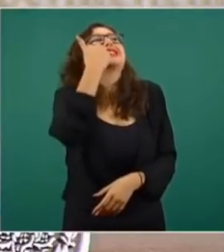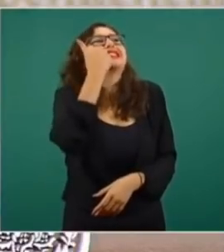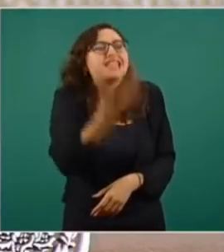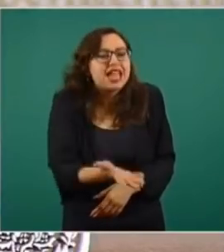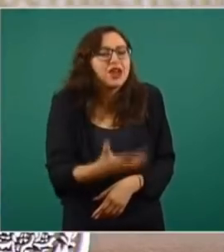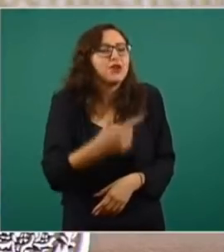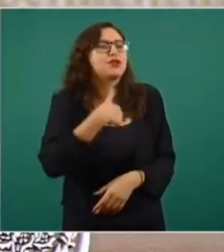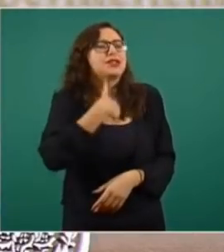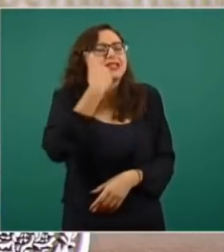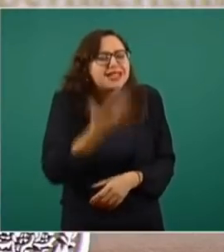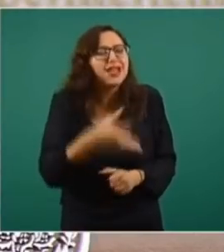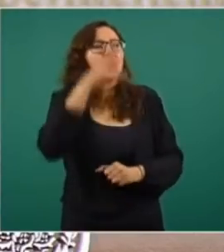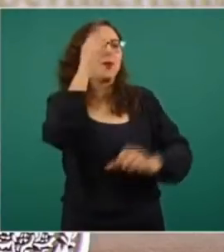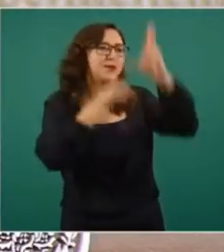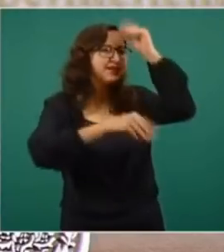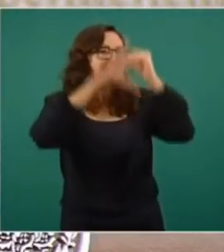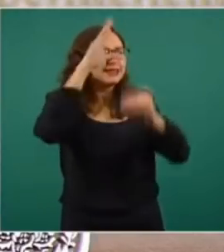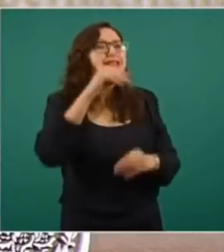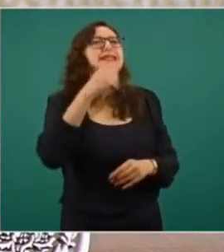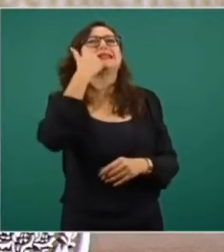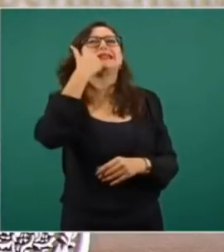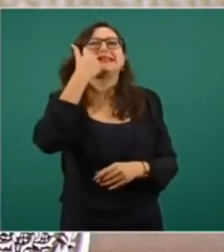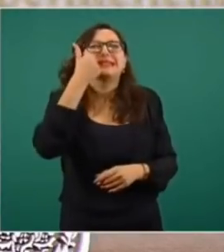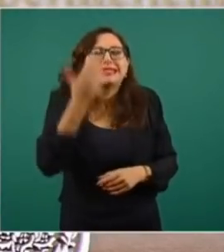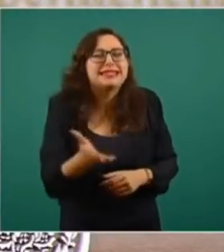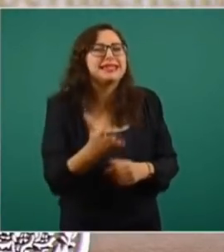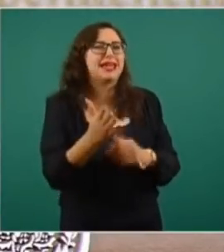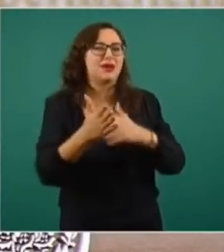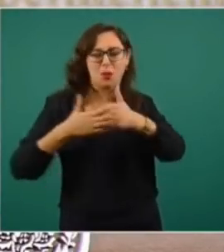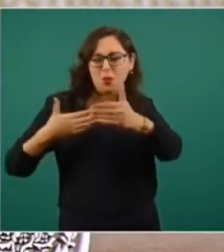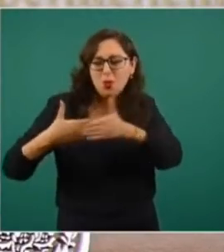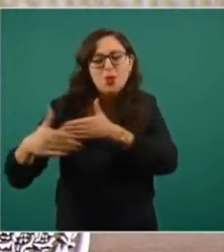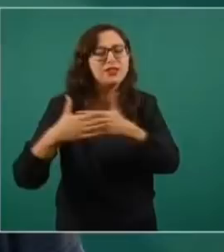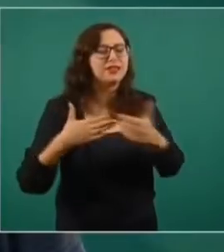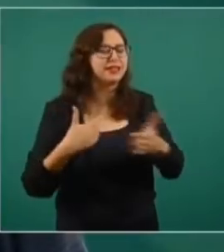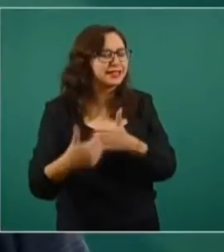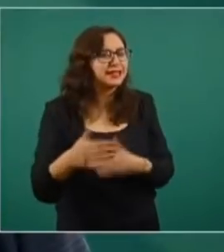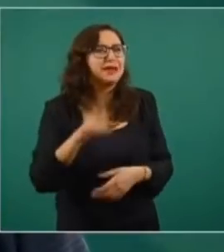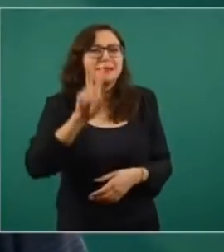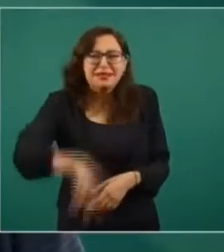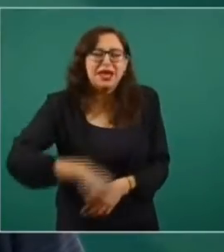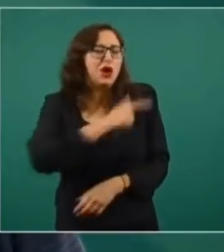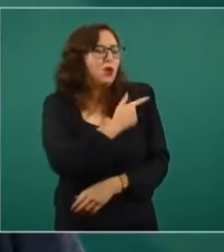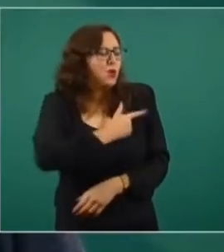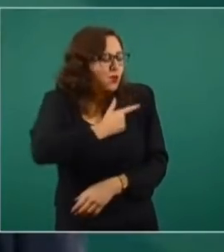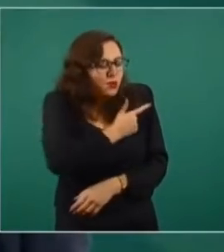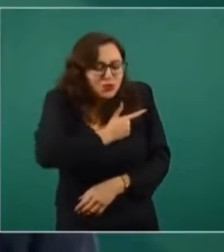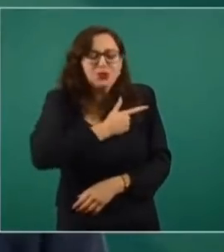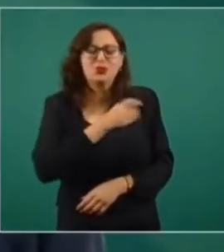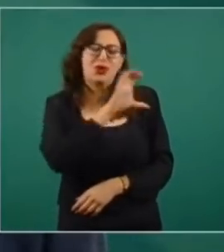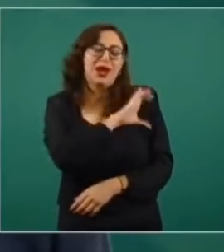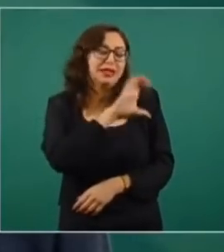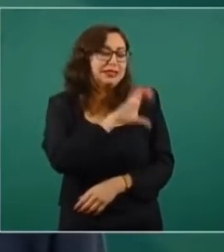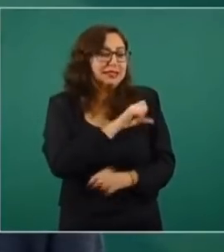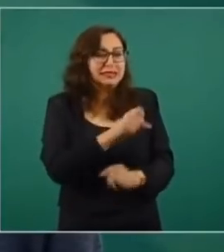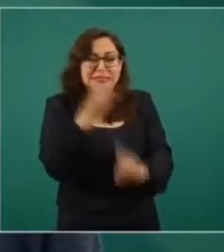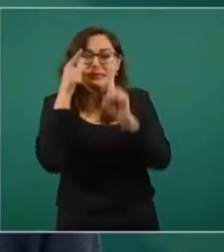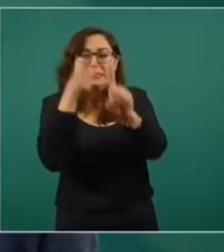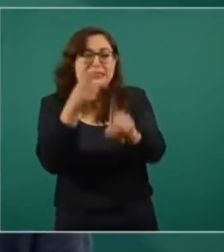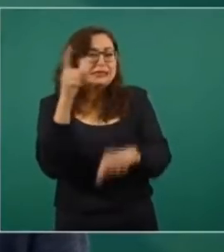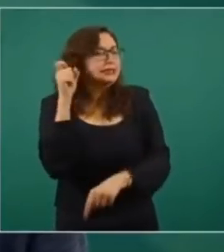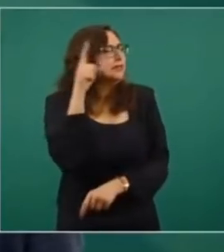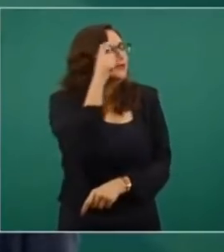de modernizarme. Y de verdad lo hago con mucho gusto y con mucho cariño, sobre todo porque es un reto para mi